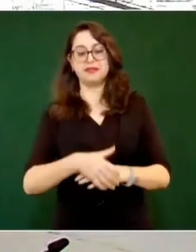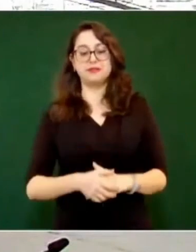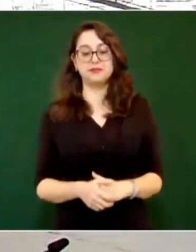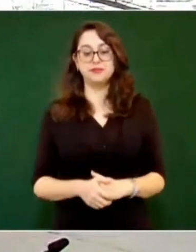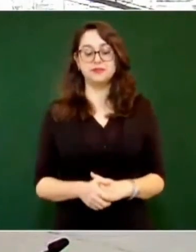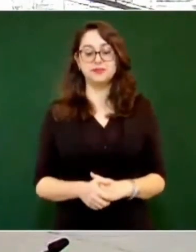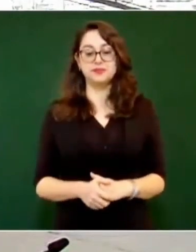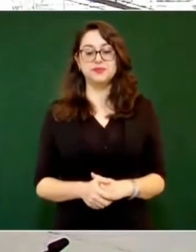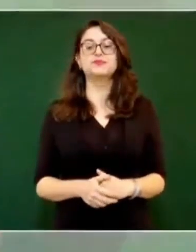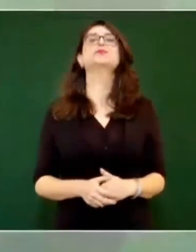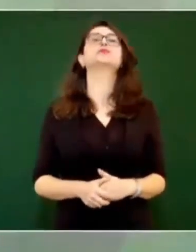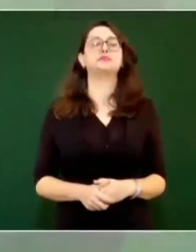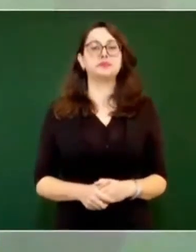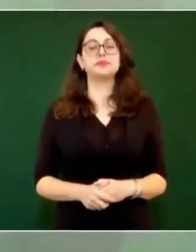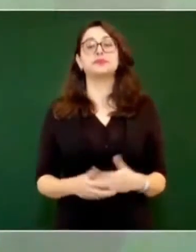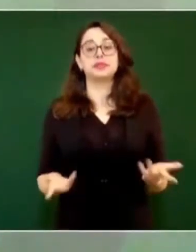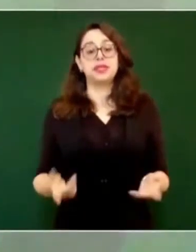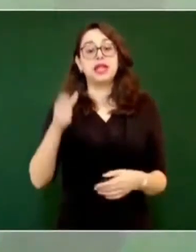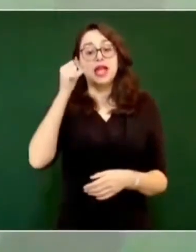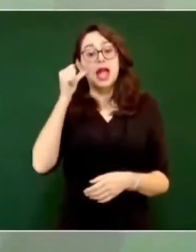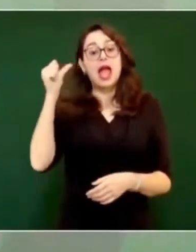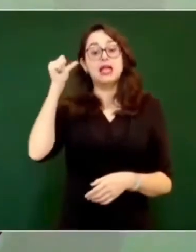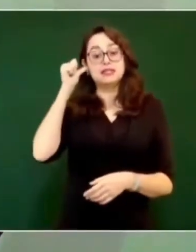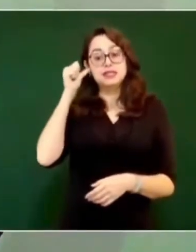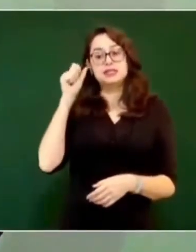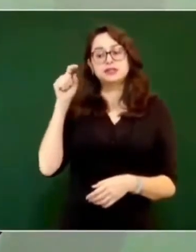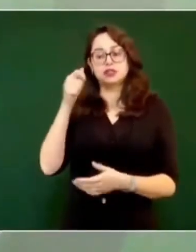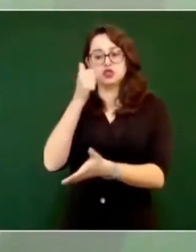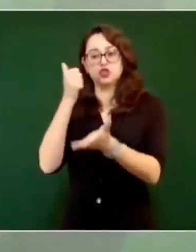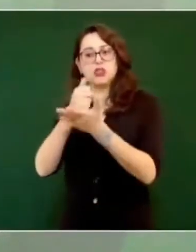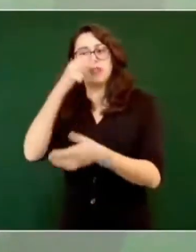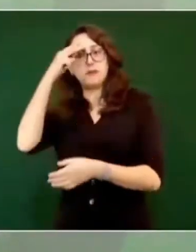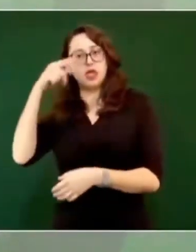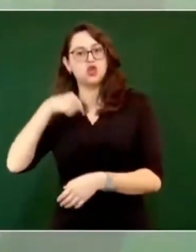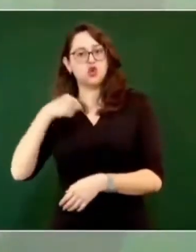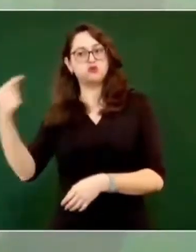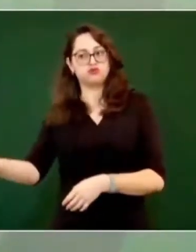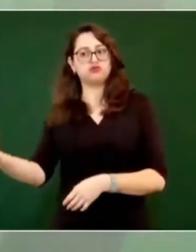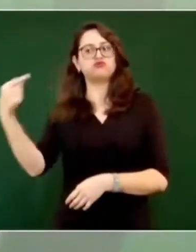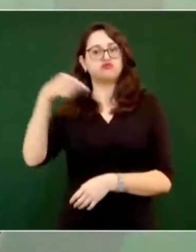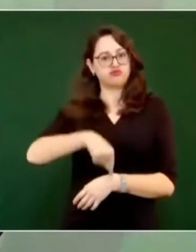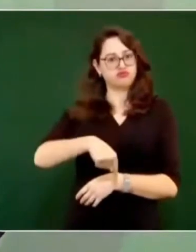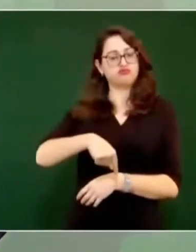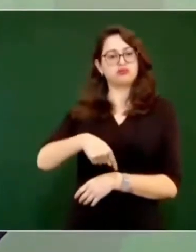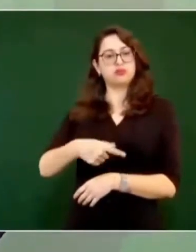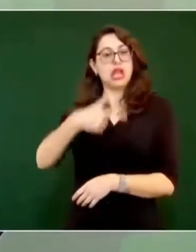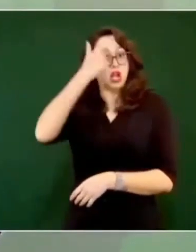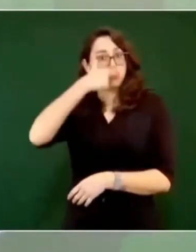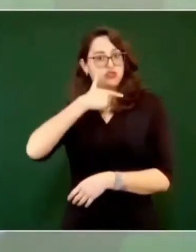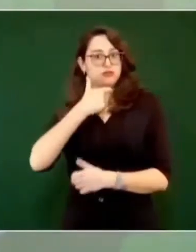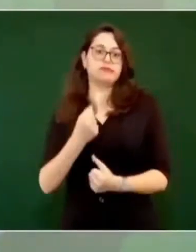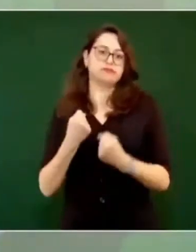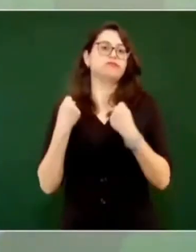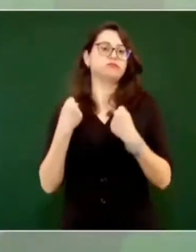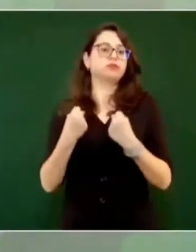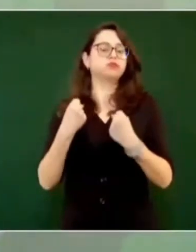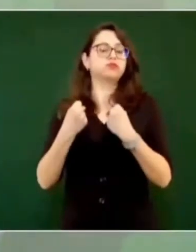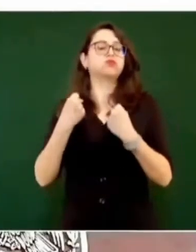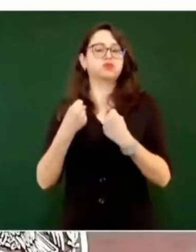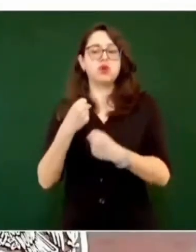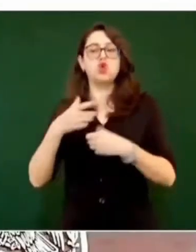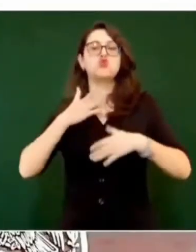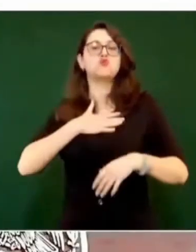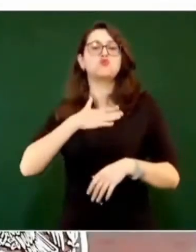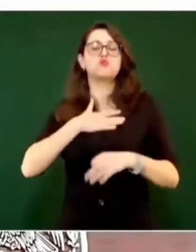ayer que me trasladaba yo de la Ciudad de México para acá, precisamente, me vine por tierra en la noche para constatar